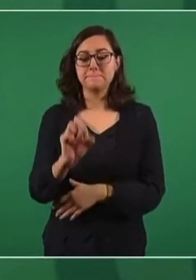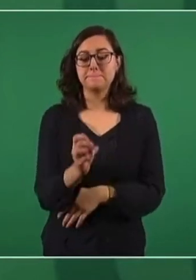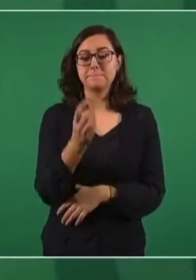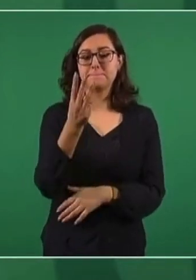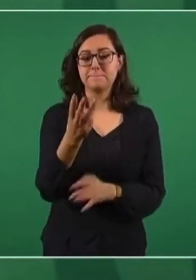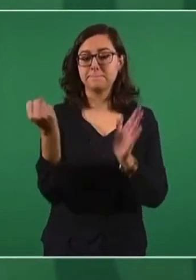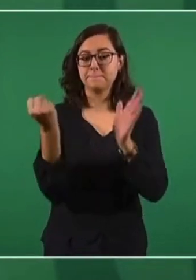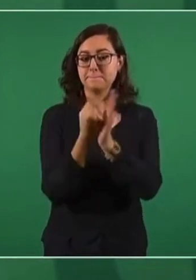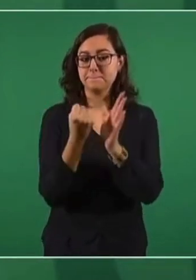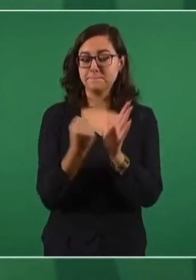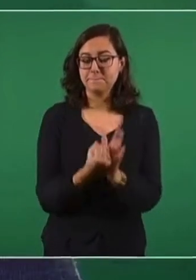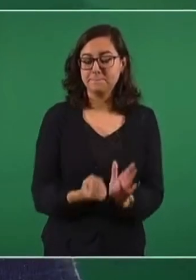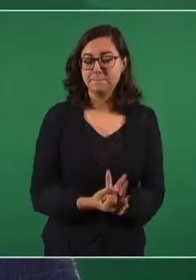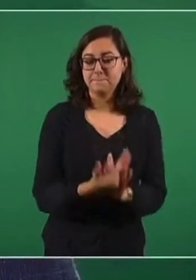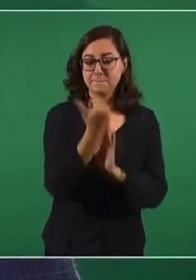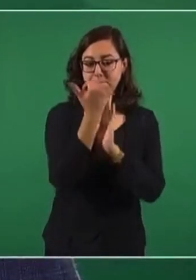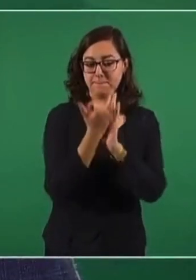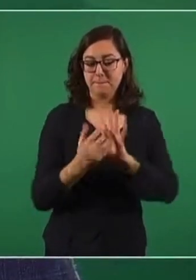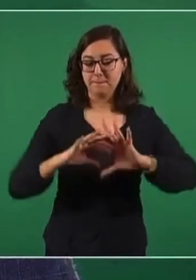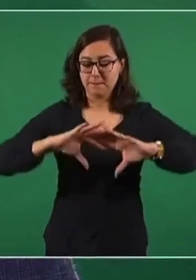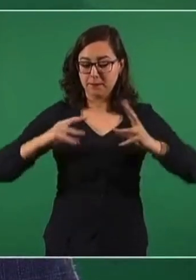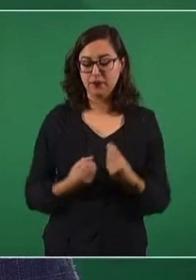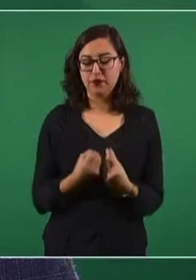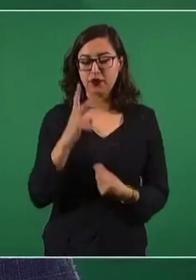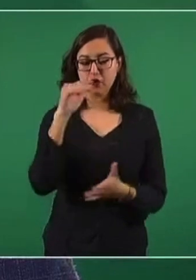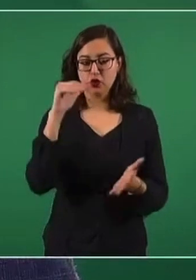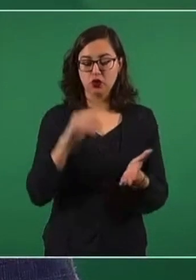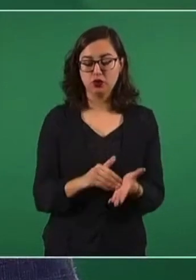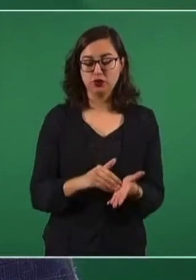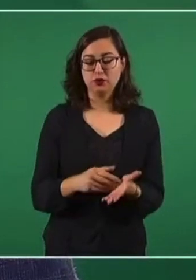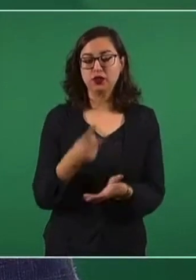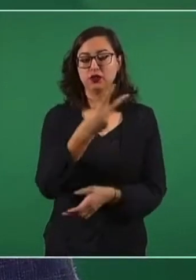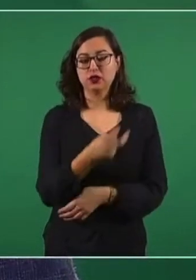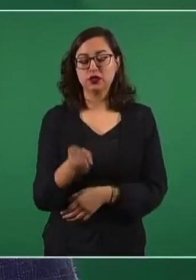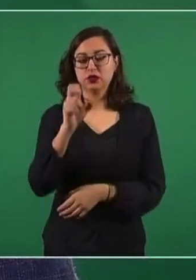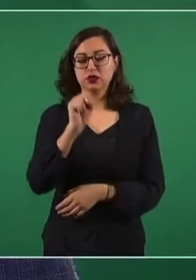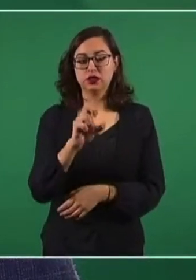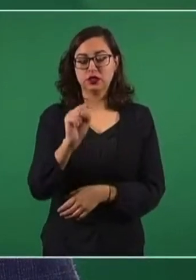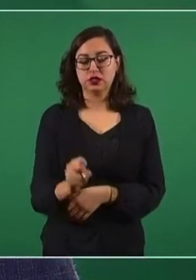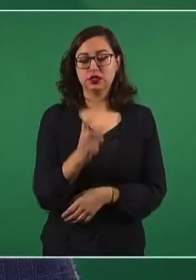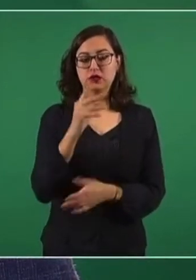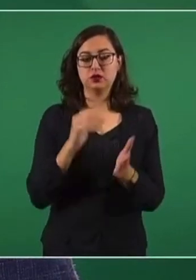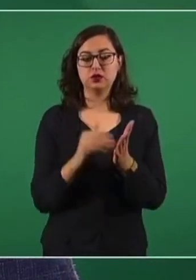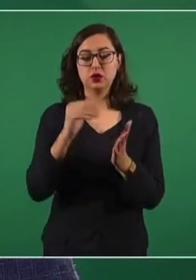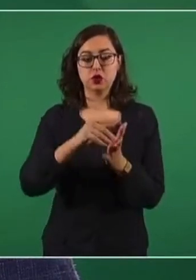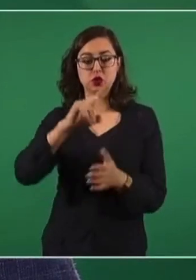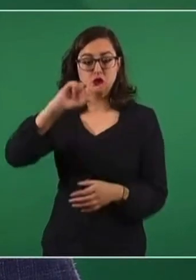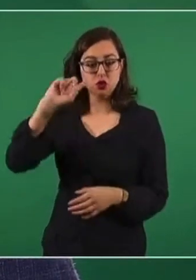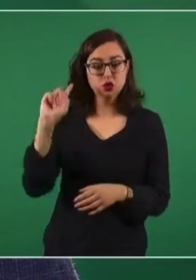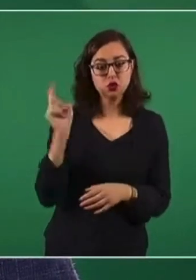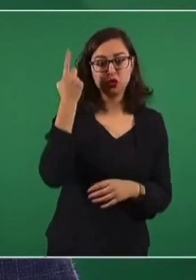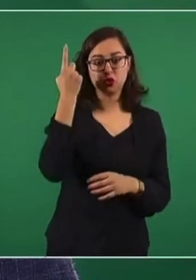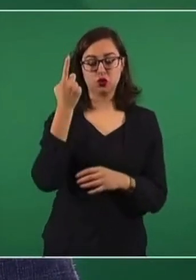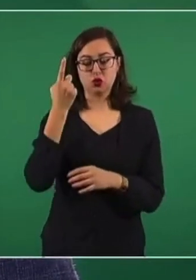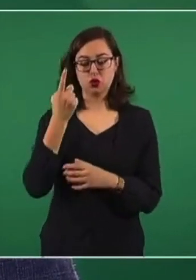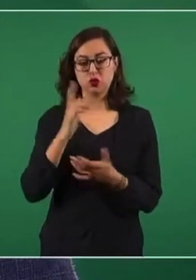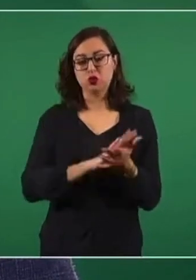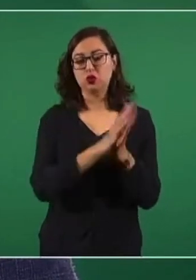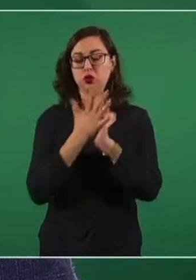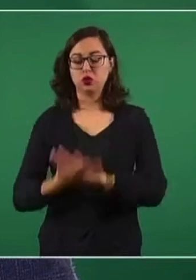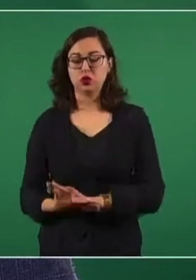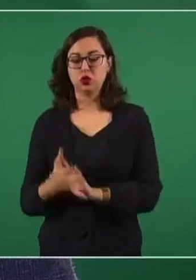un monto de dos mil 262 millones de dólares, que equivalen a 45 mil